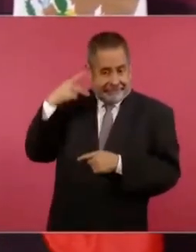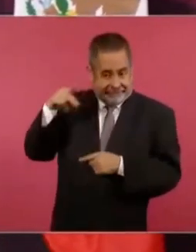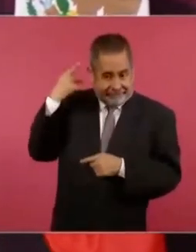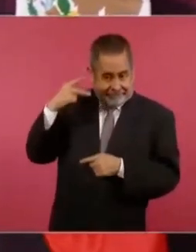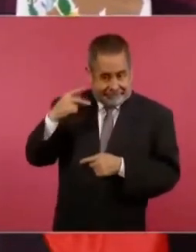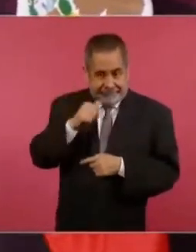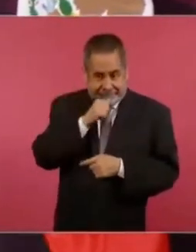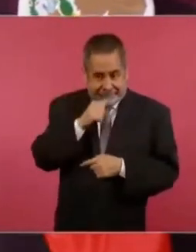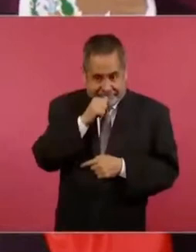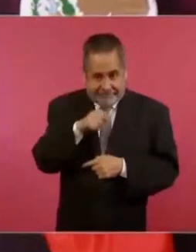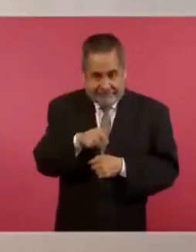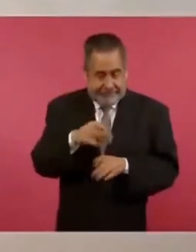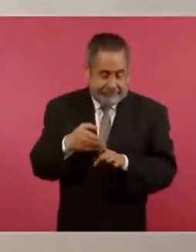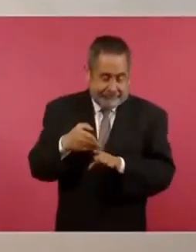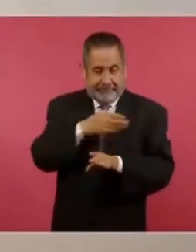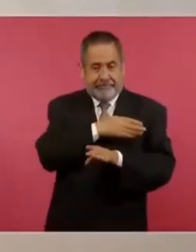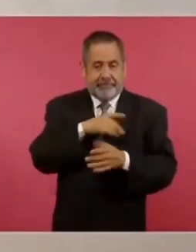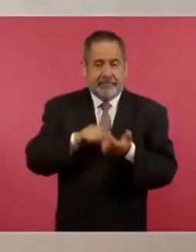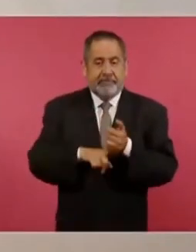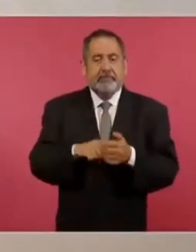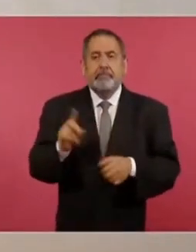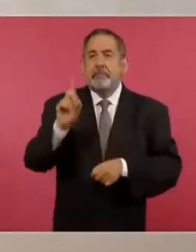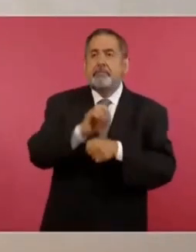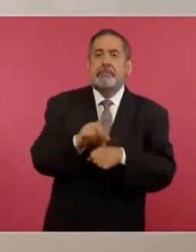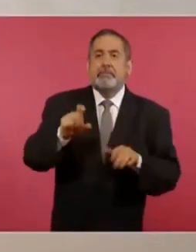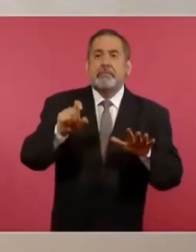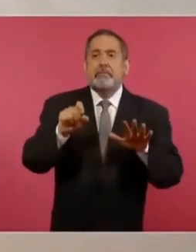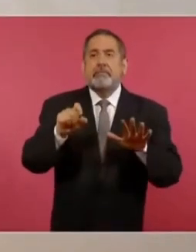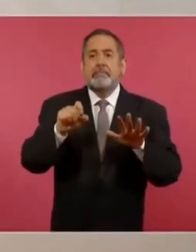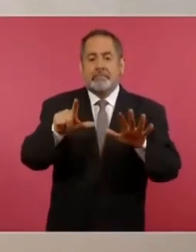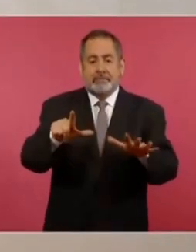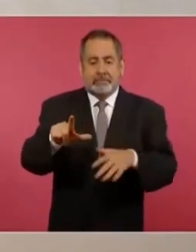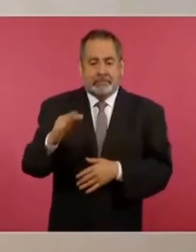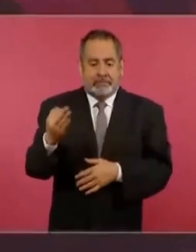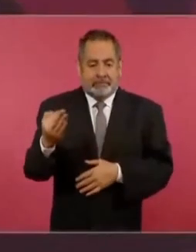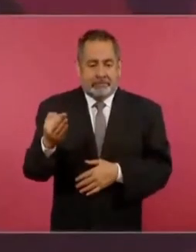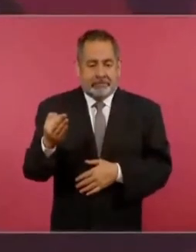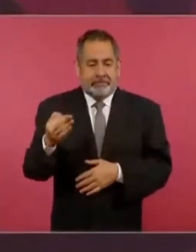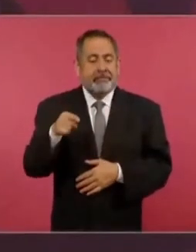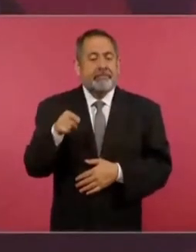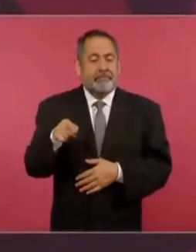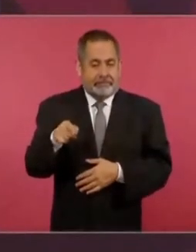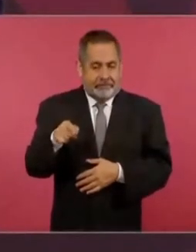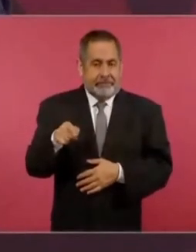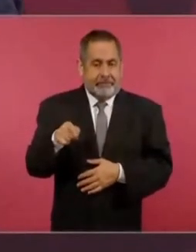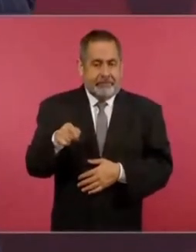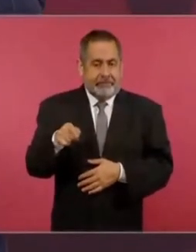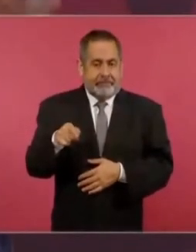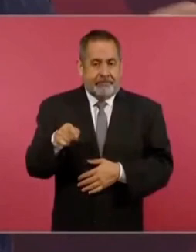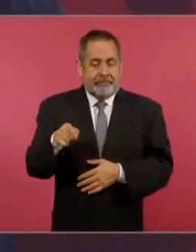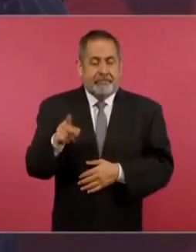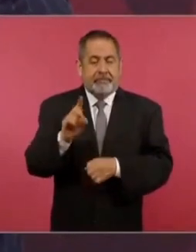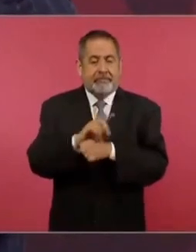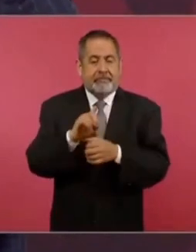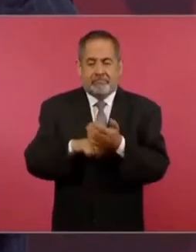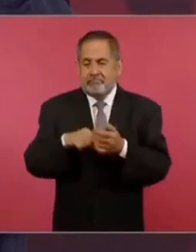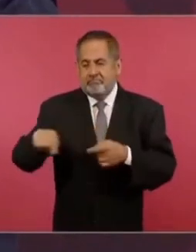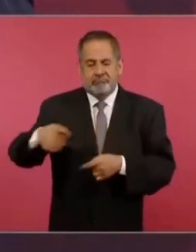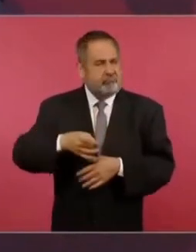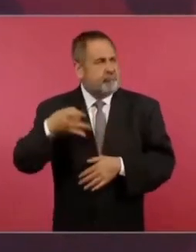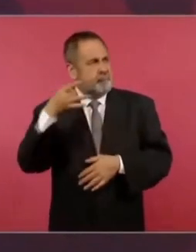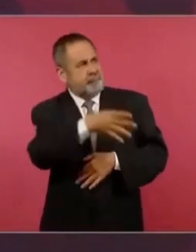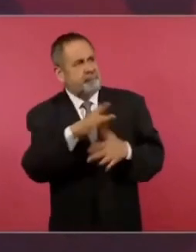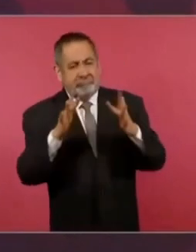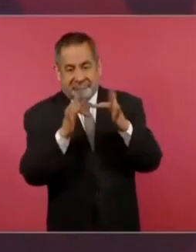el 27 de febrero, los derrotamos